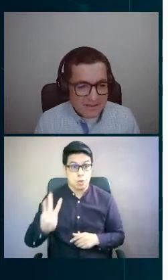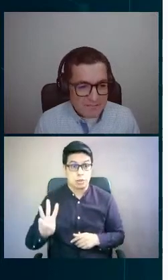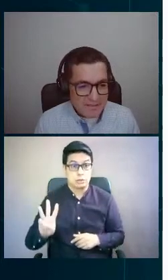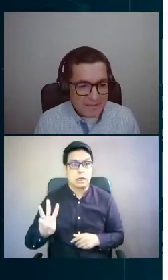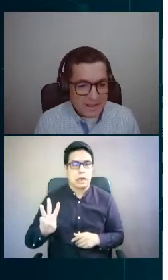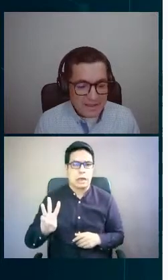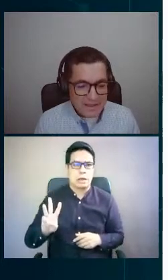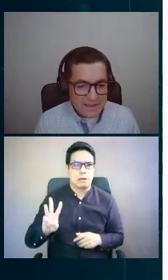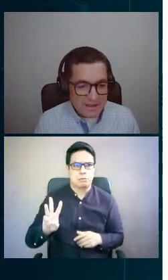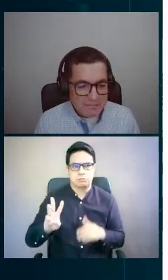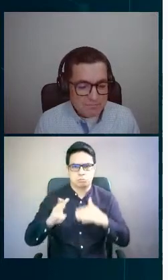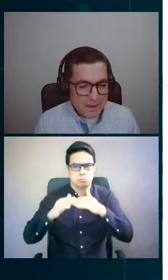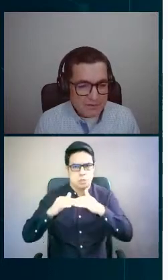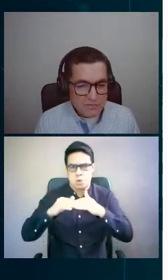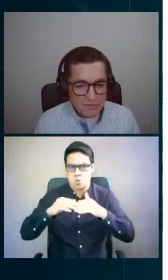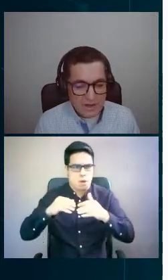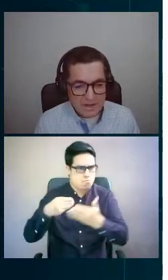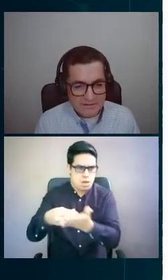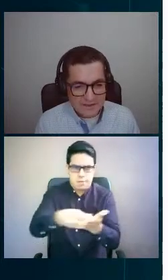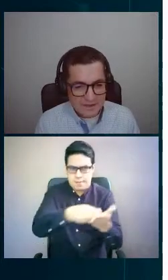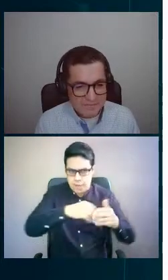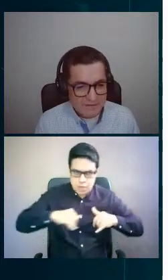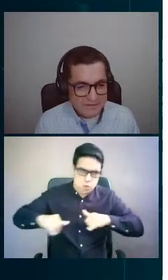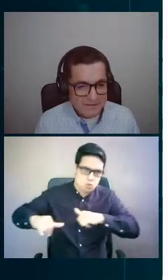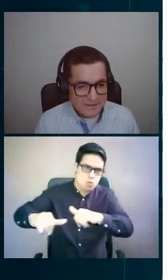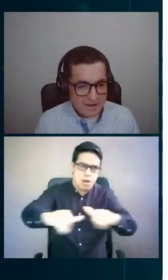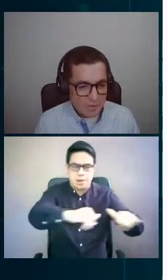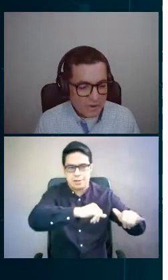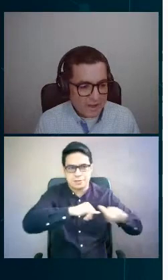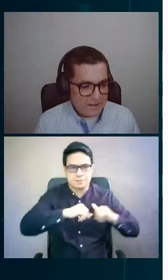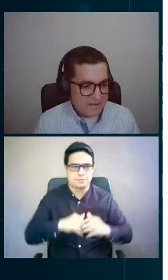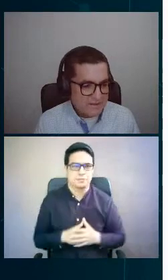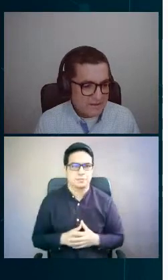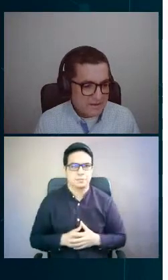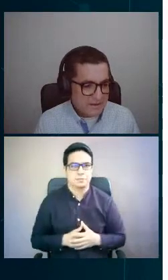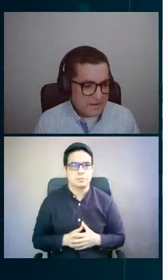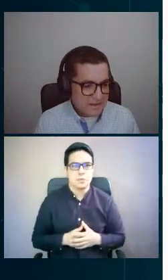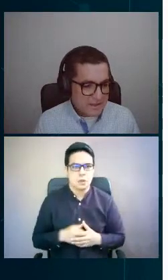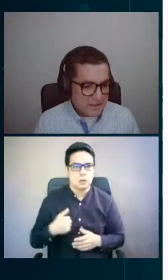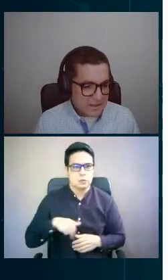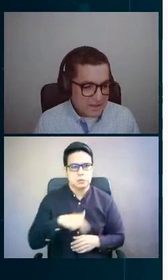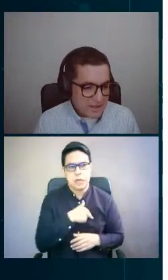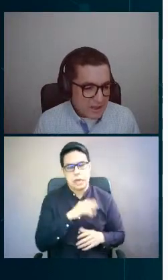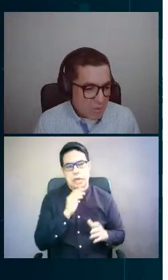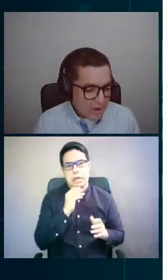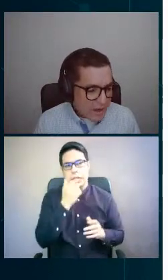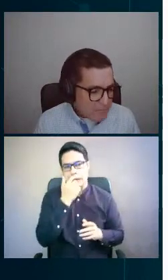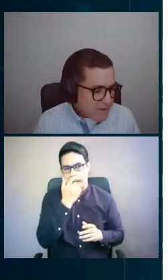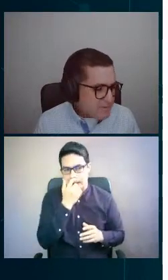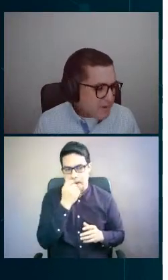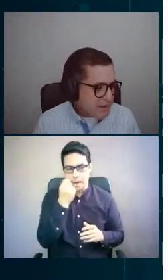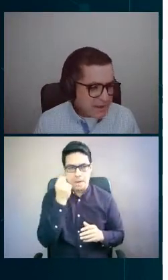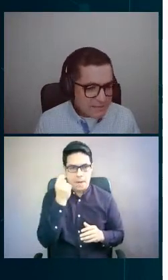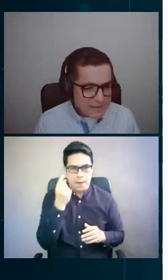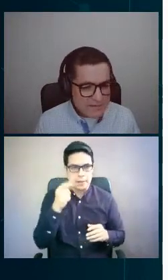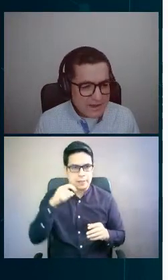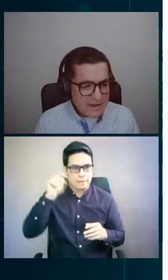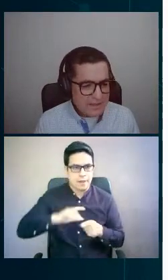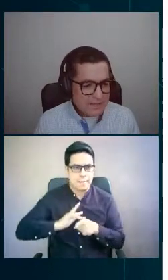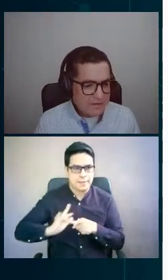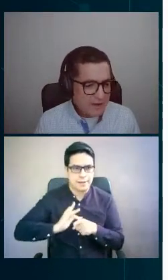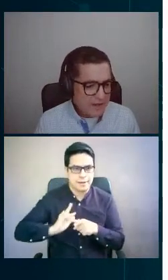tarifas de demanda y el paso a las tarifas horarias. ¿Cuál era la principal